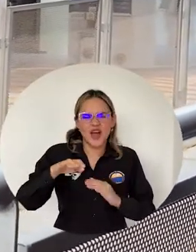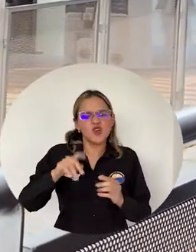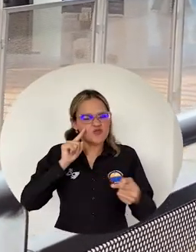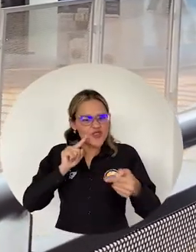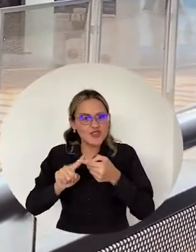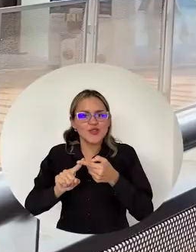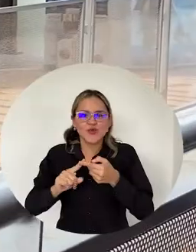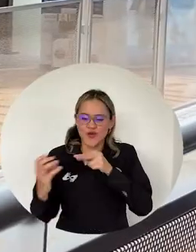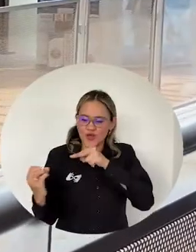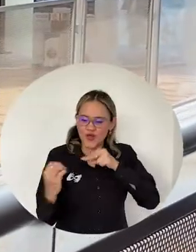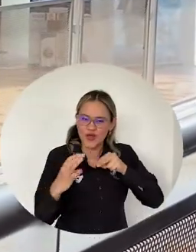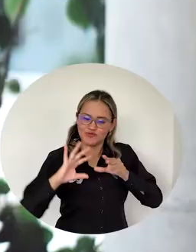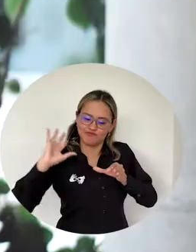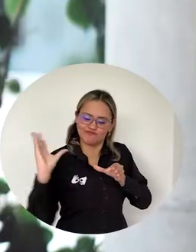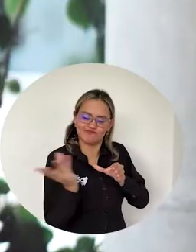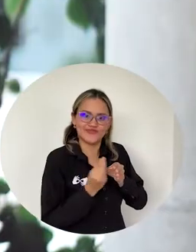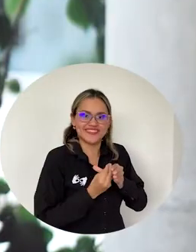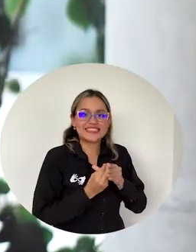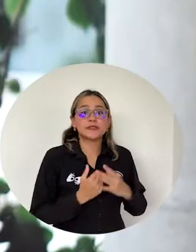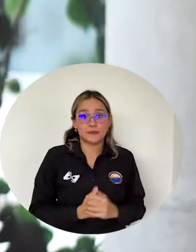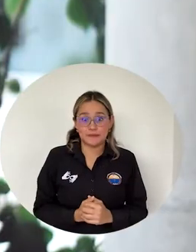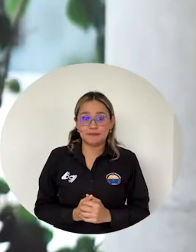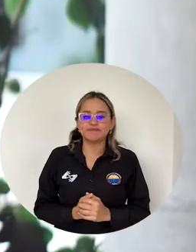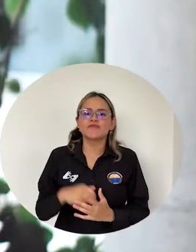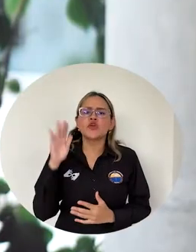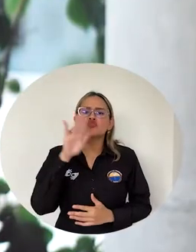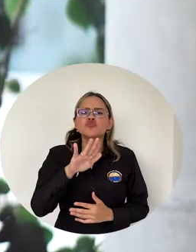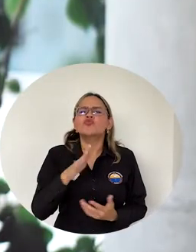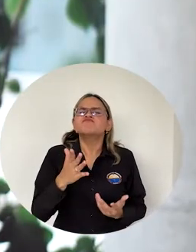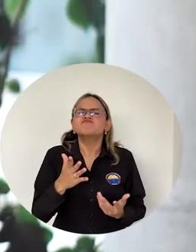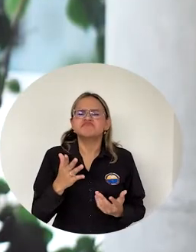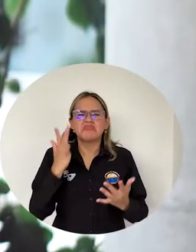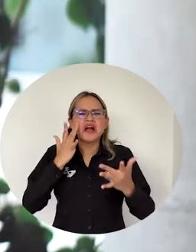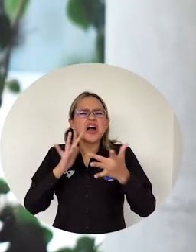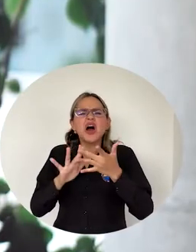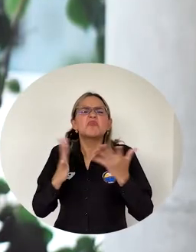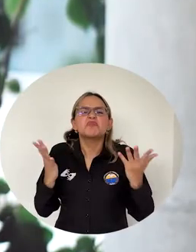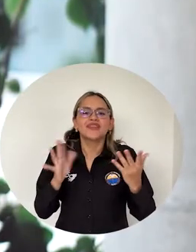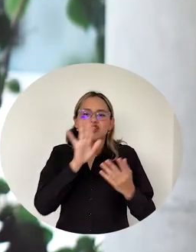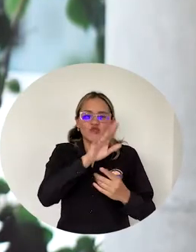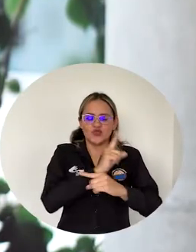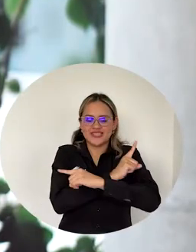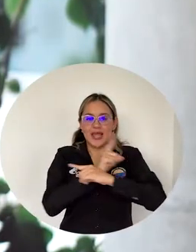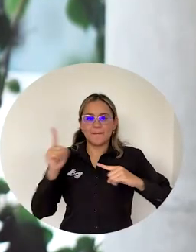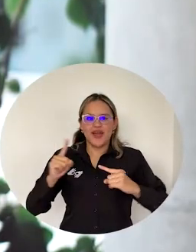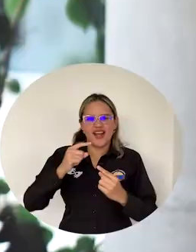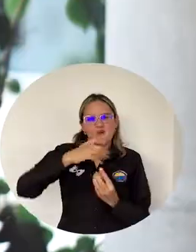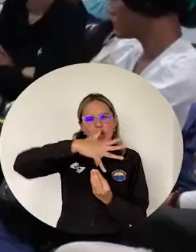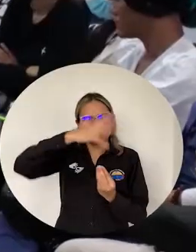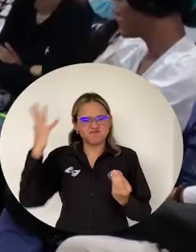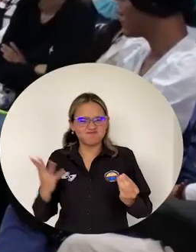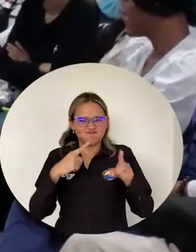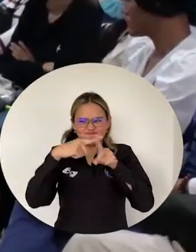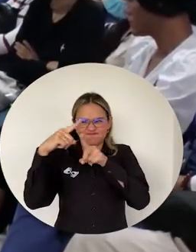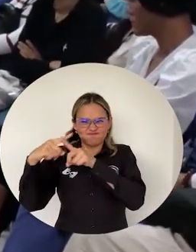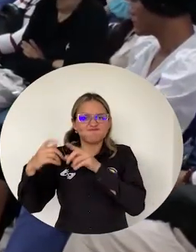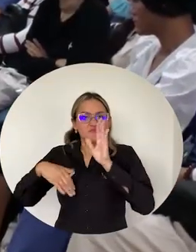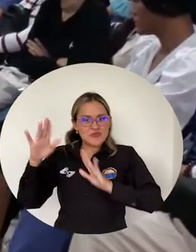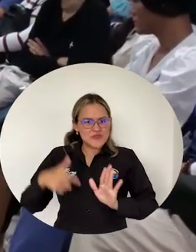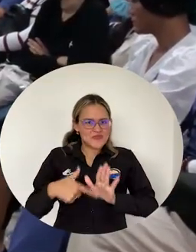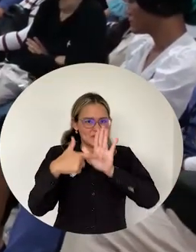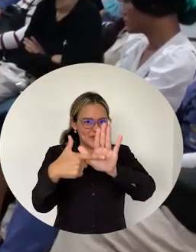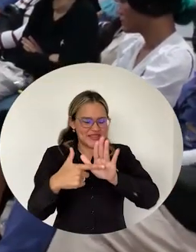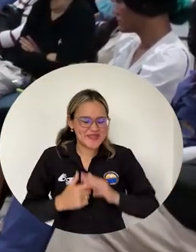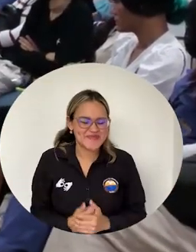entornos educativos incluyentes El espacio tuvo lugar como parte De la celebración de la semana diversa Con la finalidad de